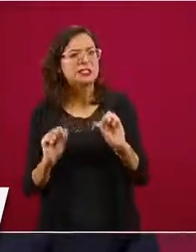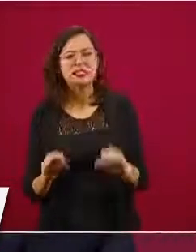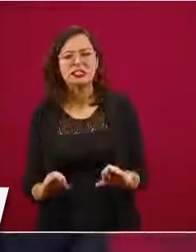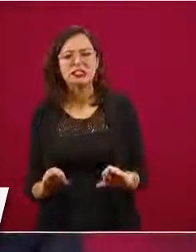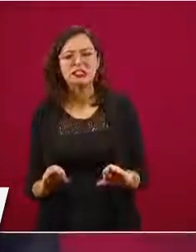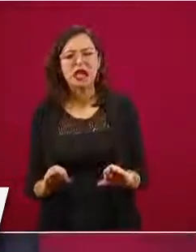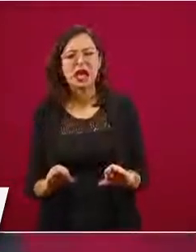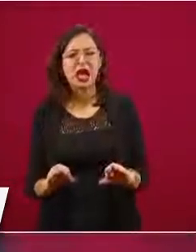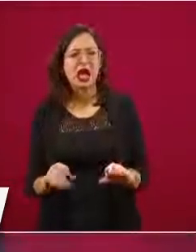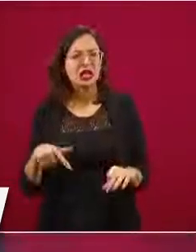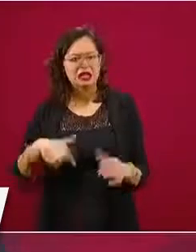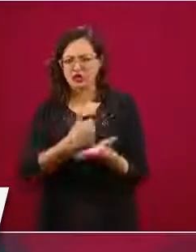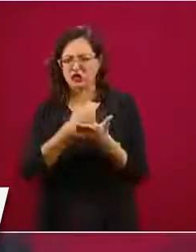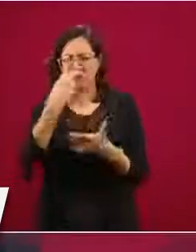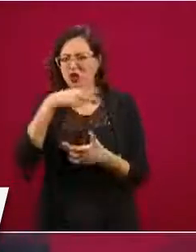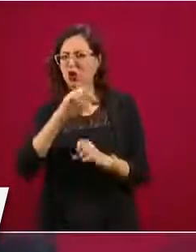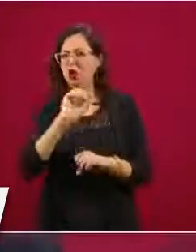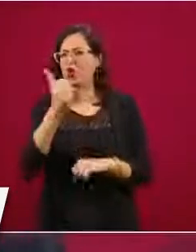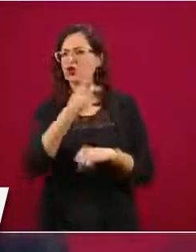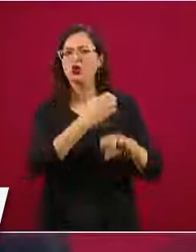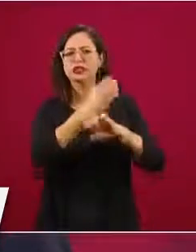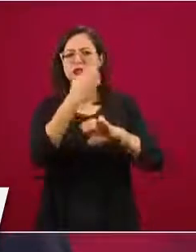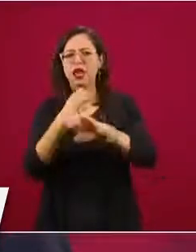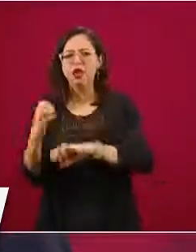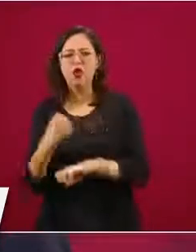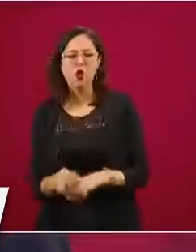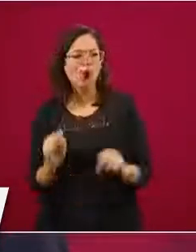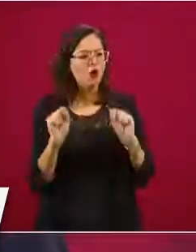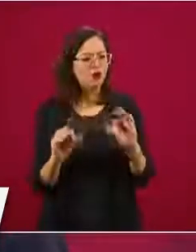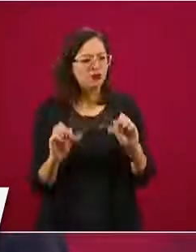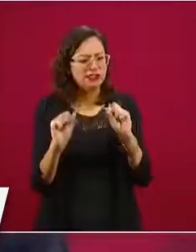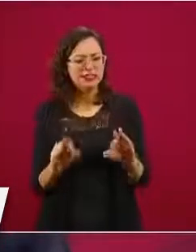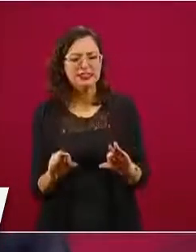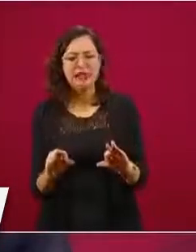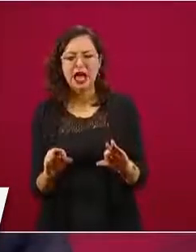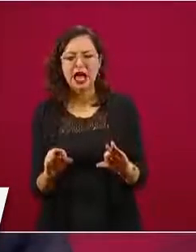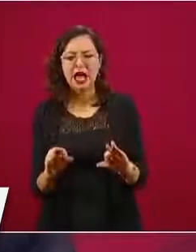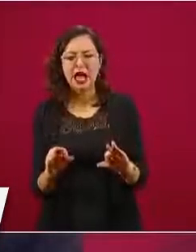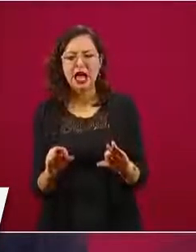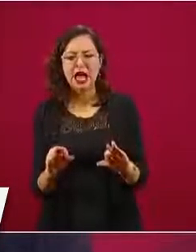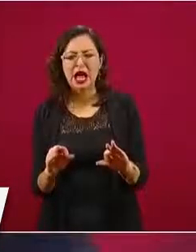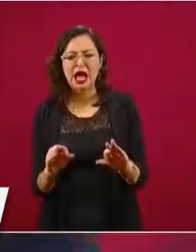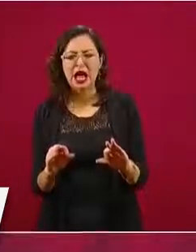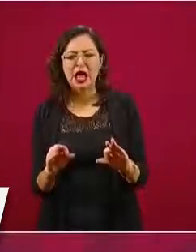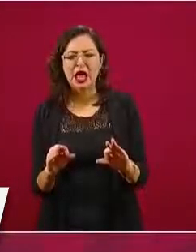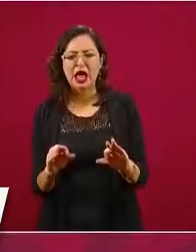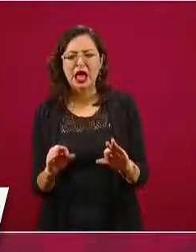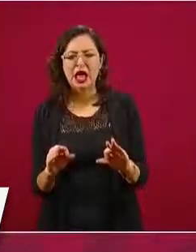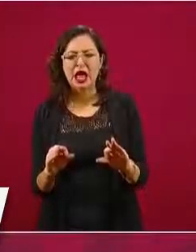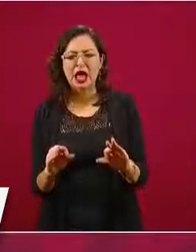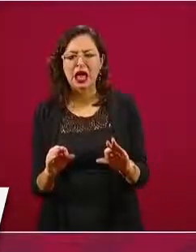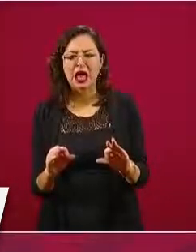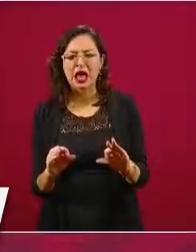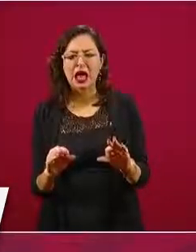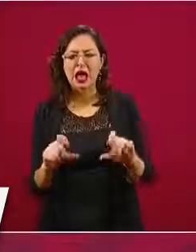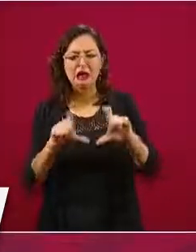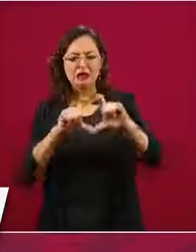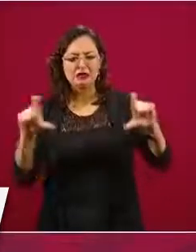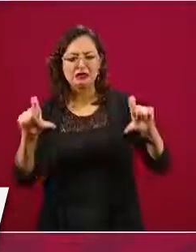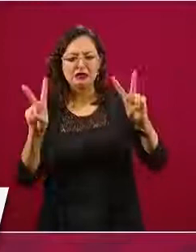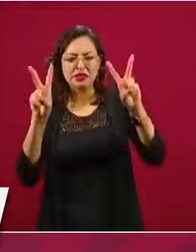en la capital o en cualquier estado de la República, que